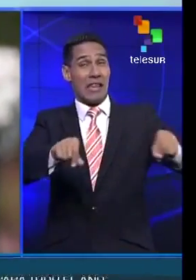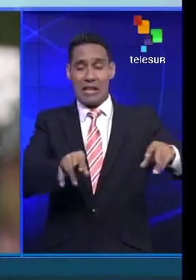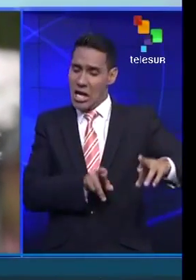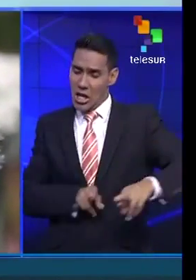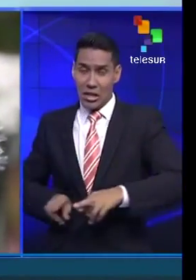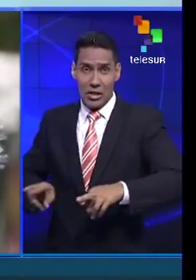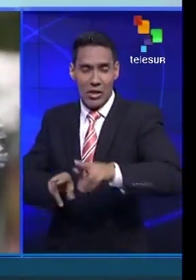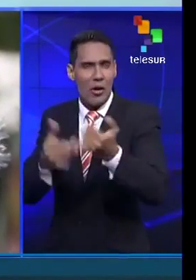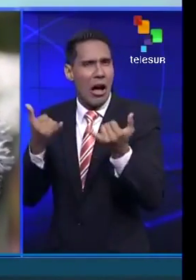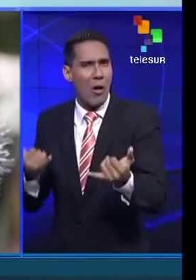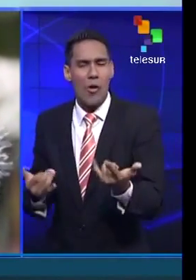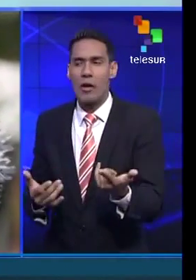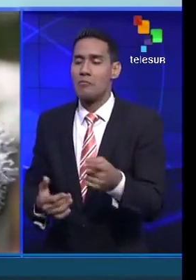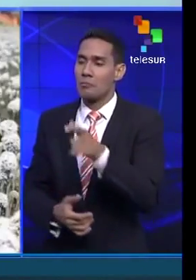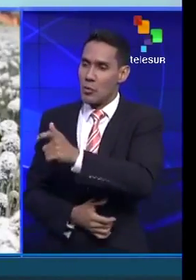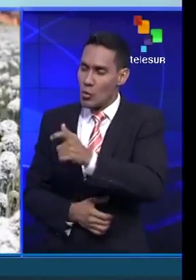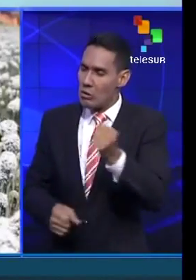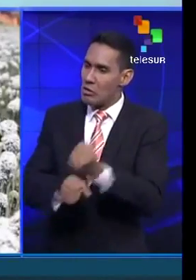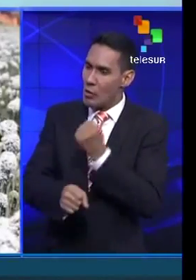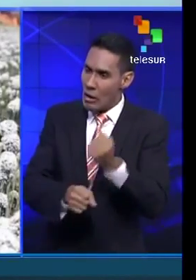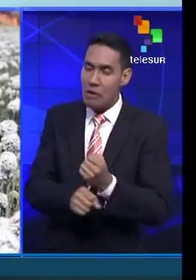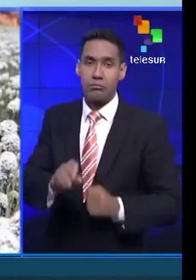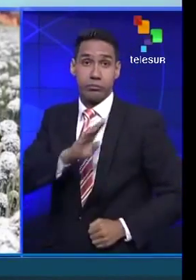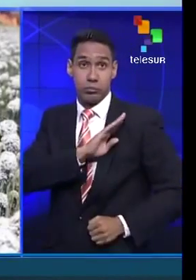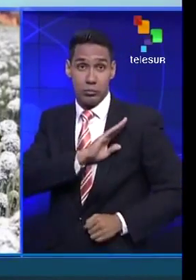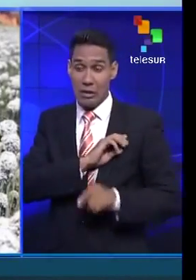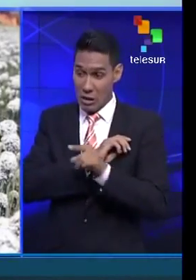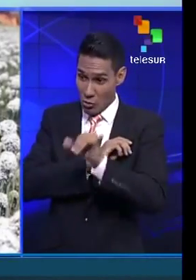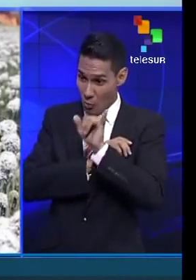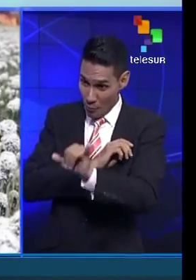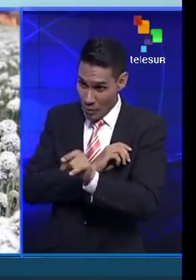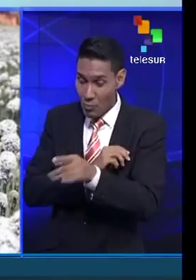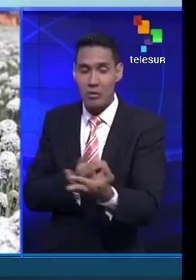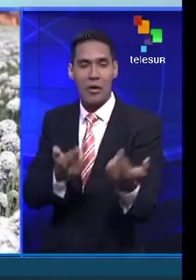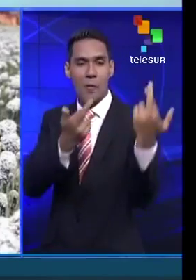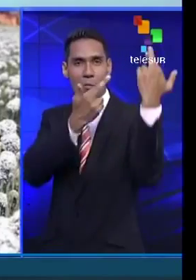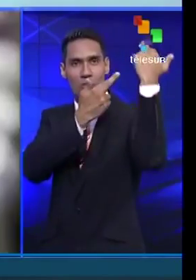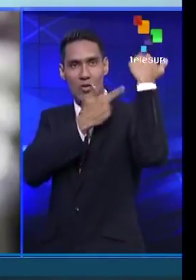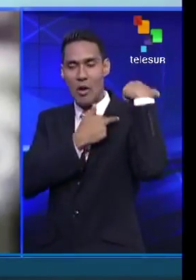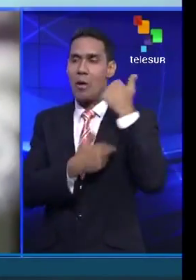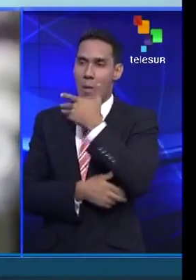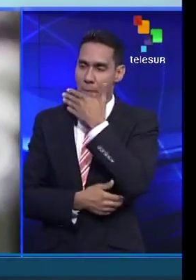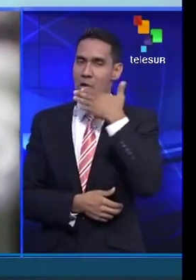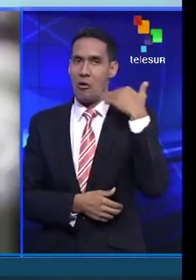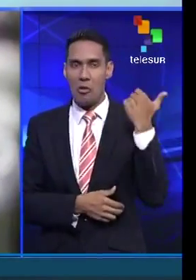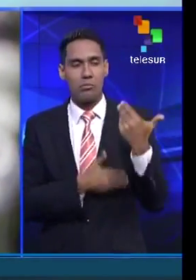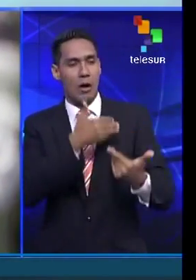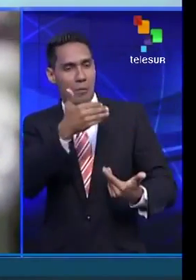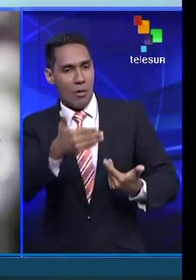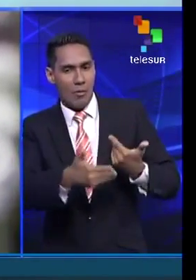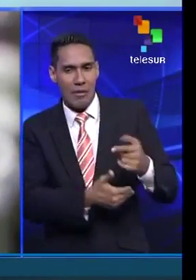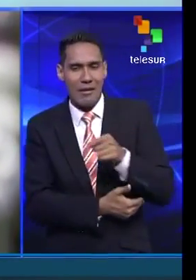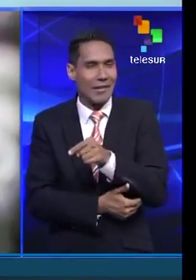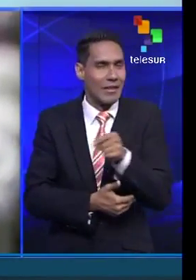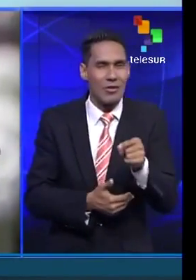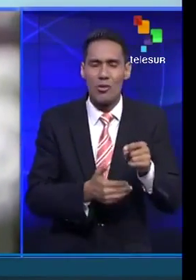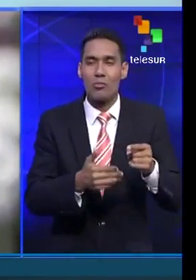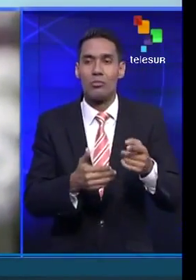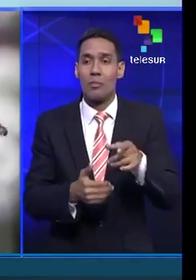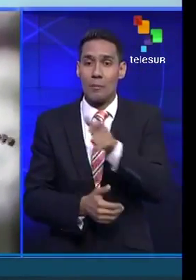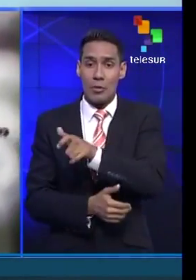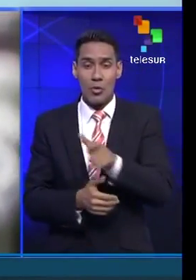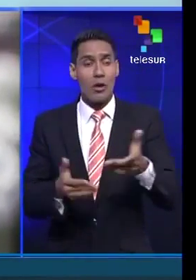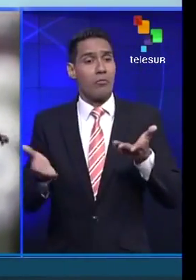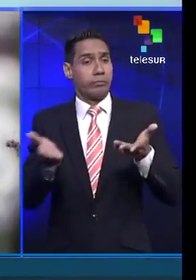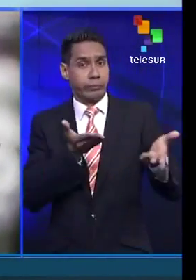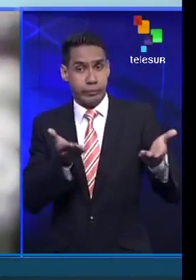pertenecen por ahora a quien las trabaja, afortunadamente. Y son ellos quienes están además mejor colocados para convertirse en mayordomos